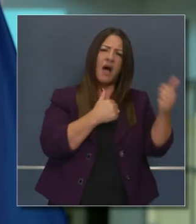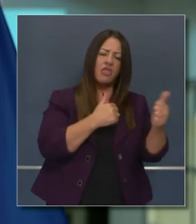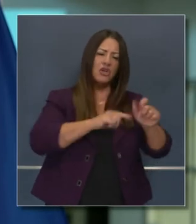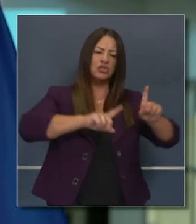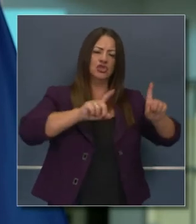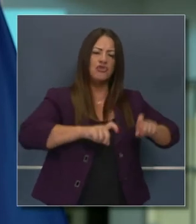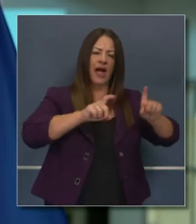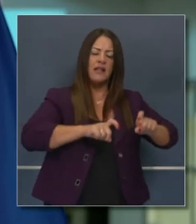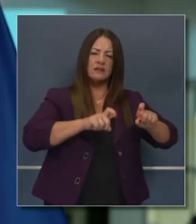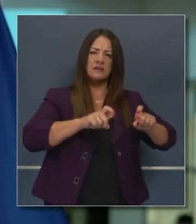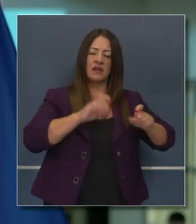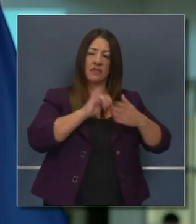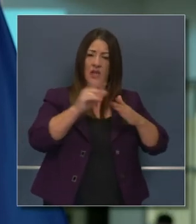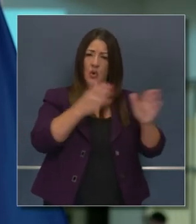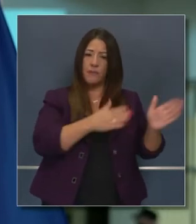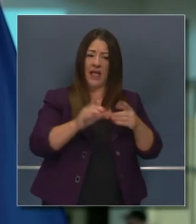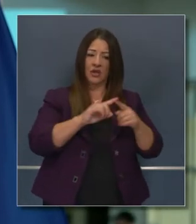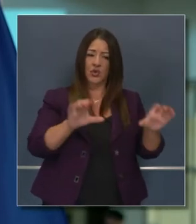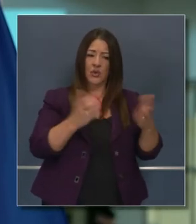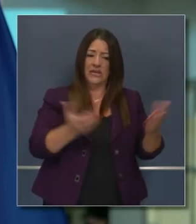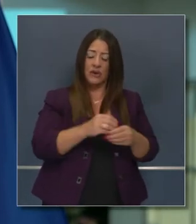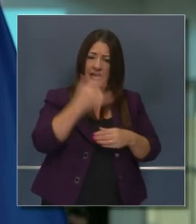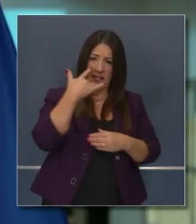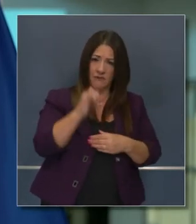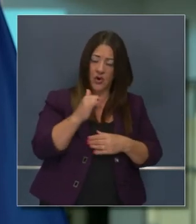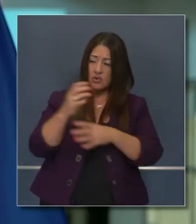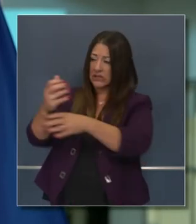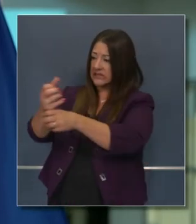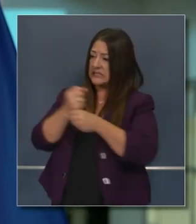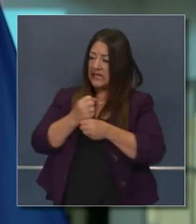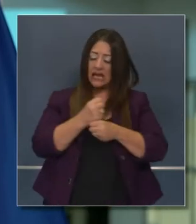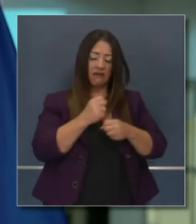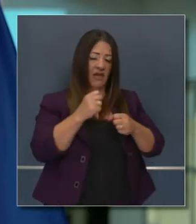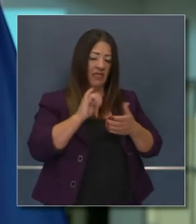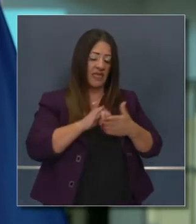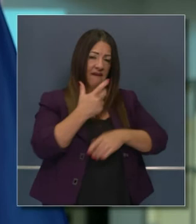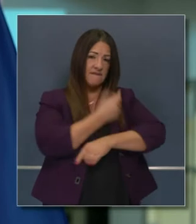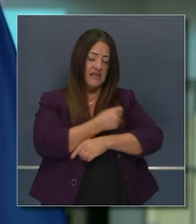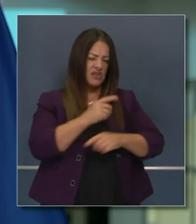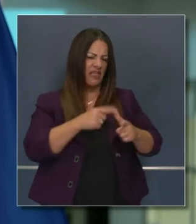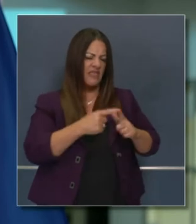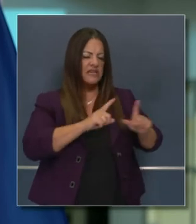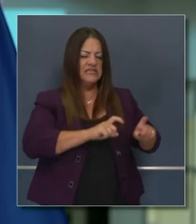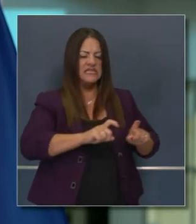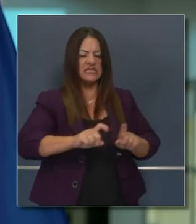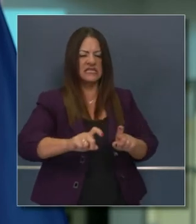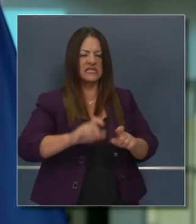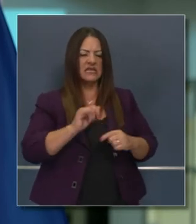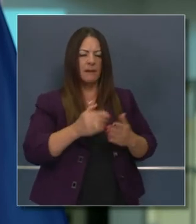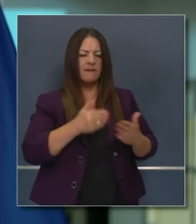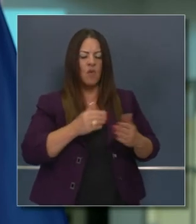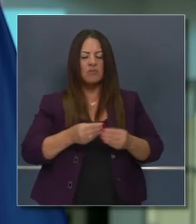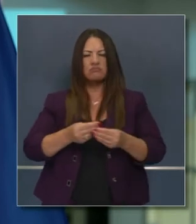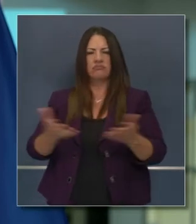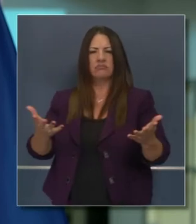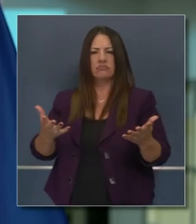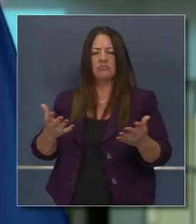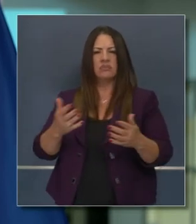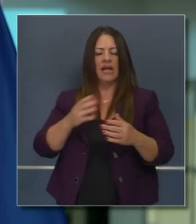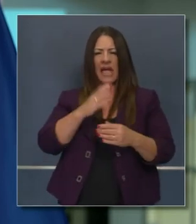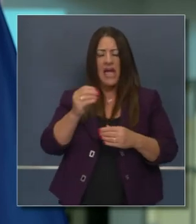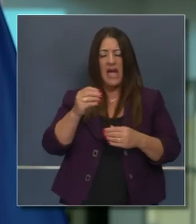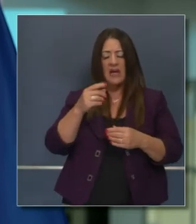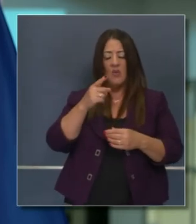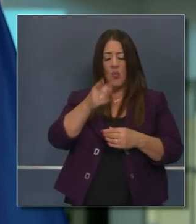empresa que lo produce o por los ensayos que se están llevando a cabo en California. ¿Puede aclararlo? ¿Y podría esto